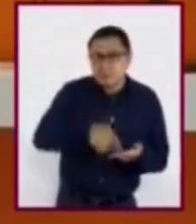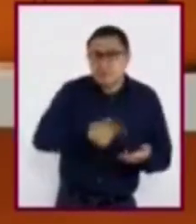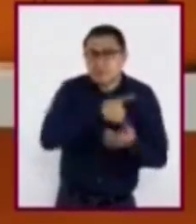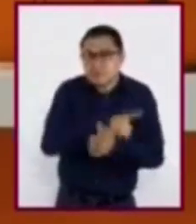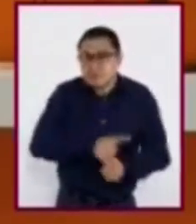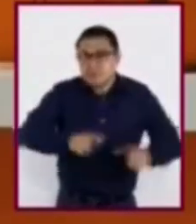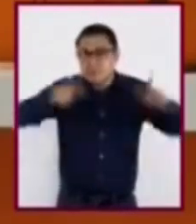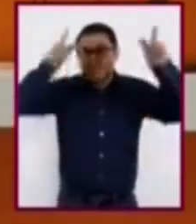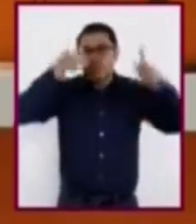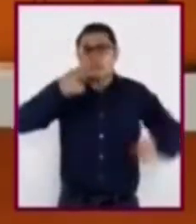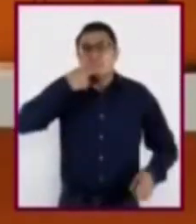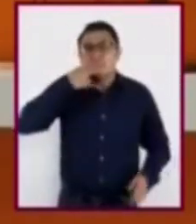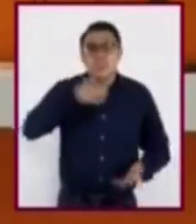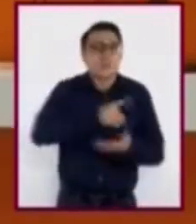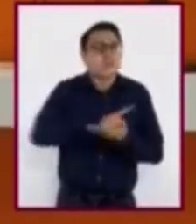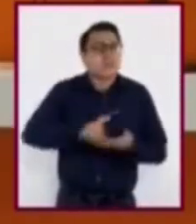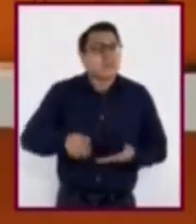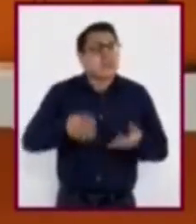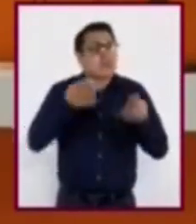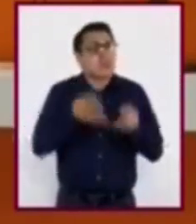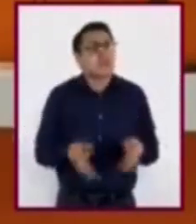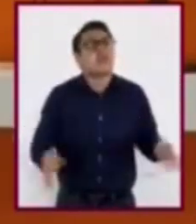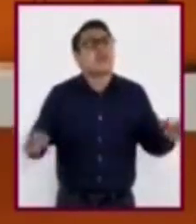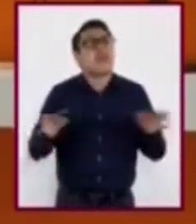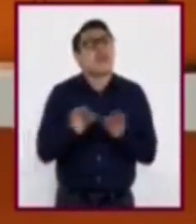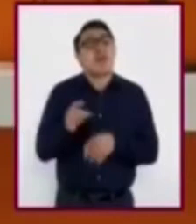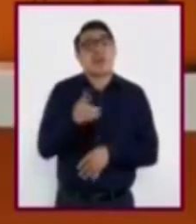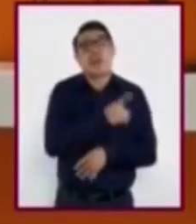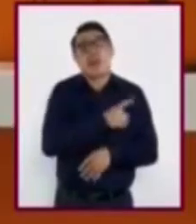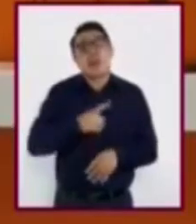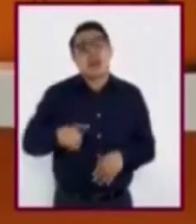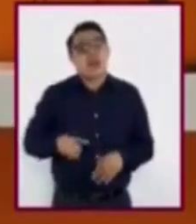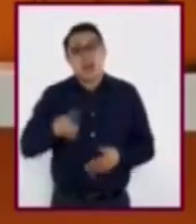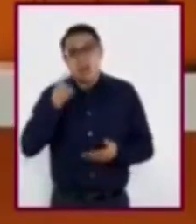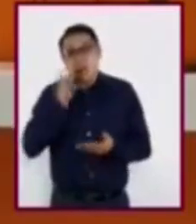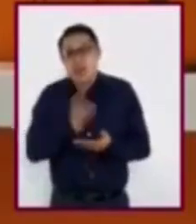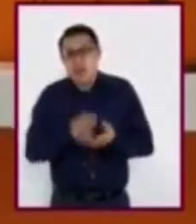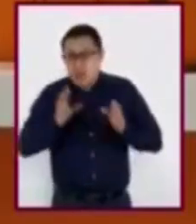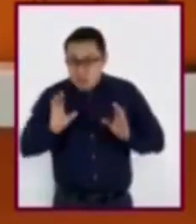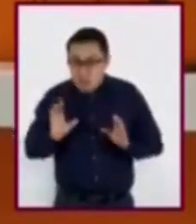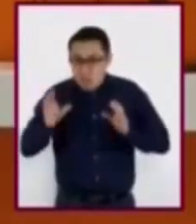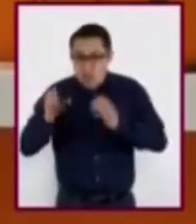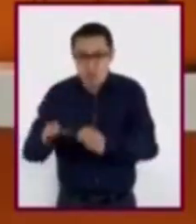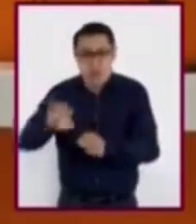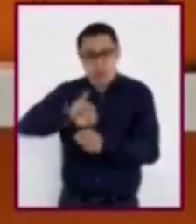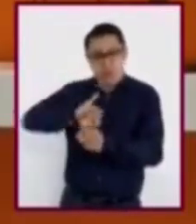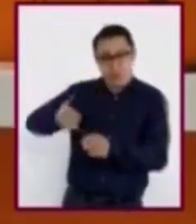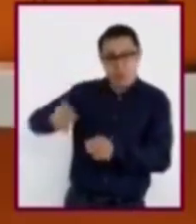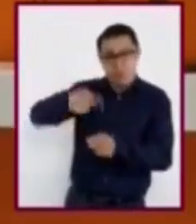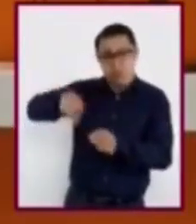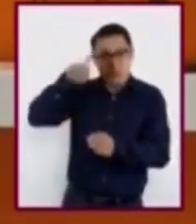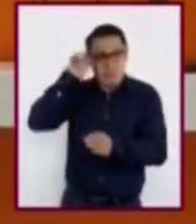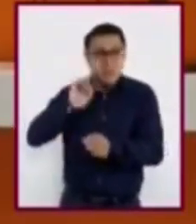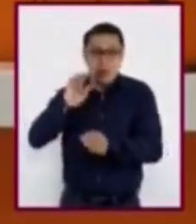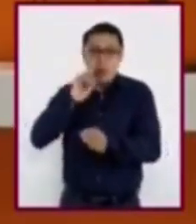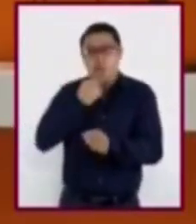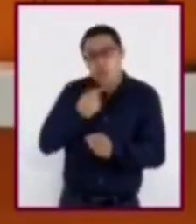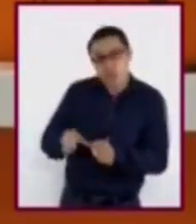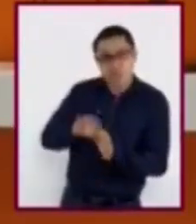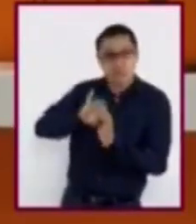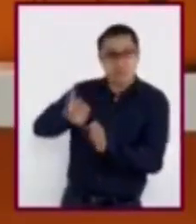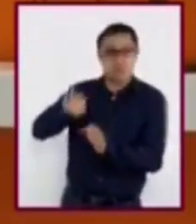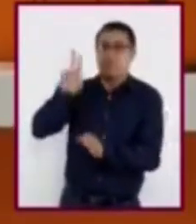para ejercer los derechos fundamentales debe restringirse a un grupo de personas como las mujeres o los infantes?